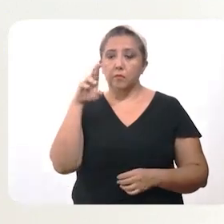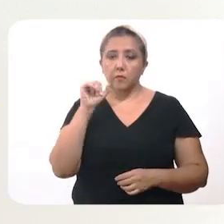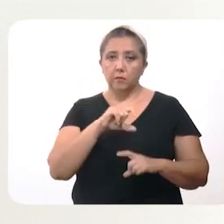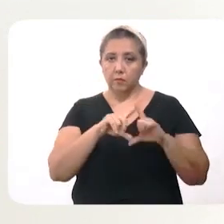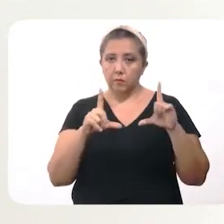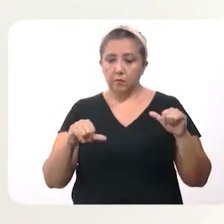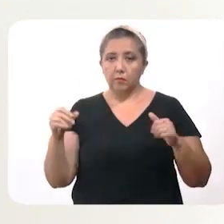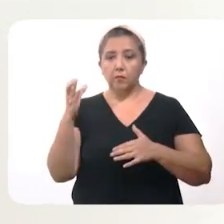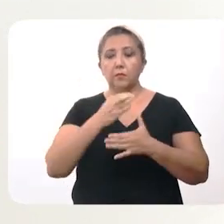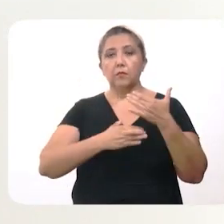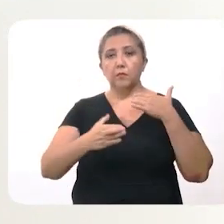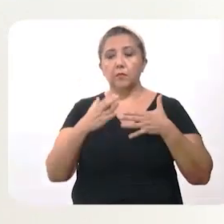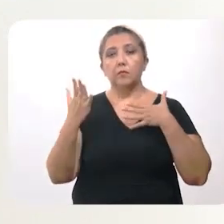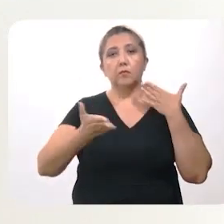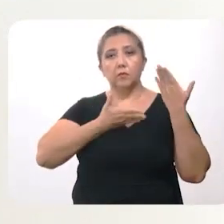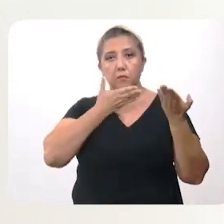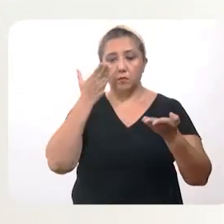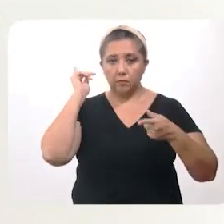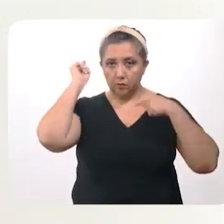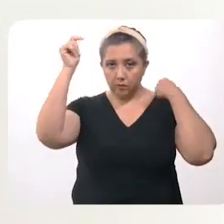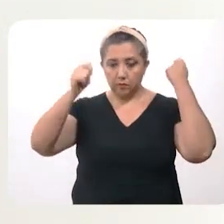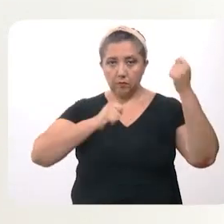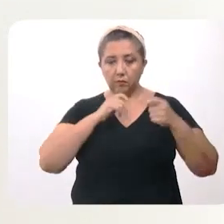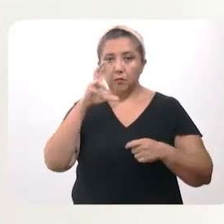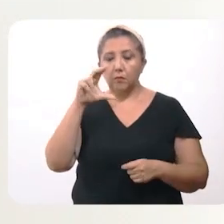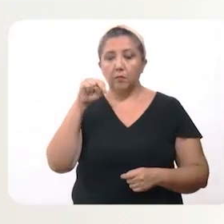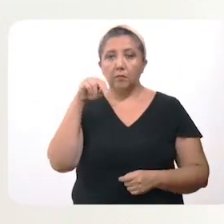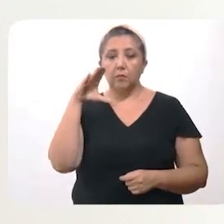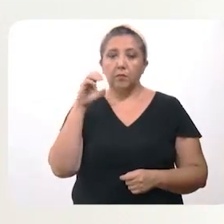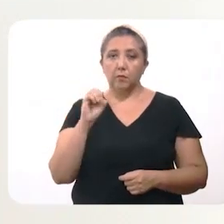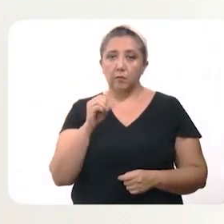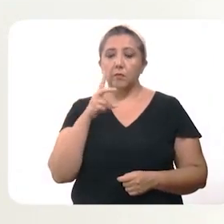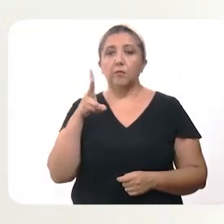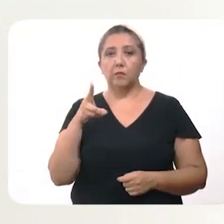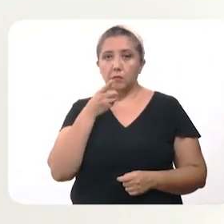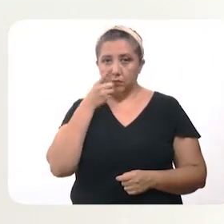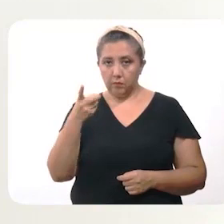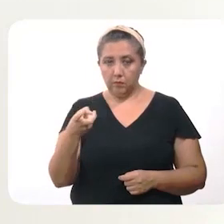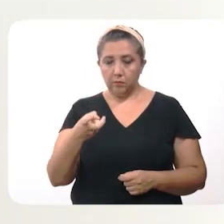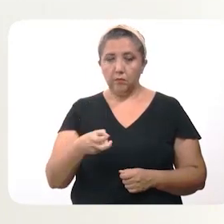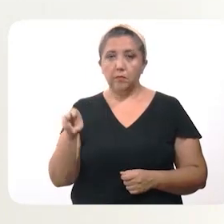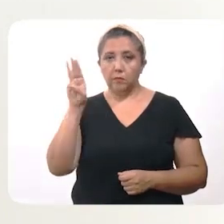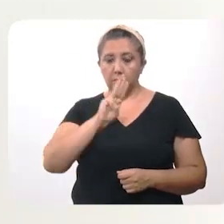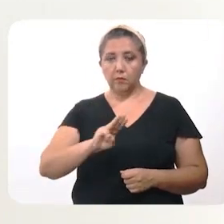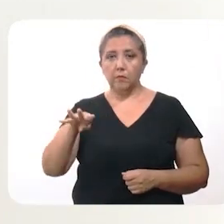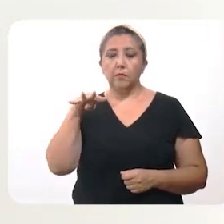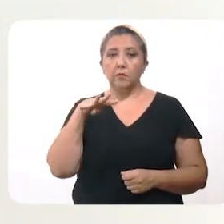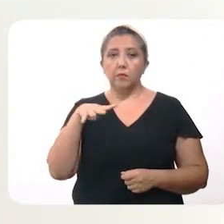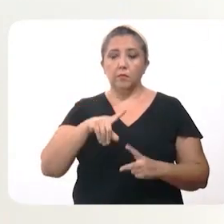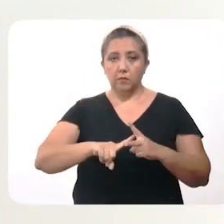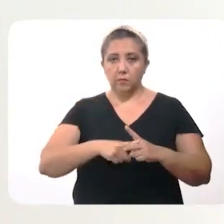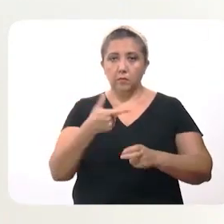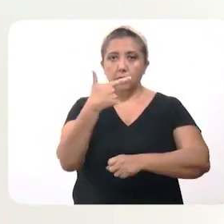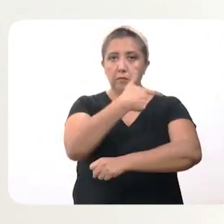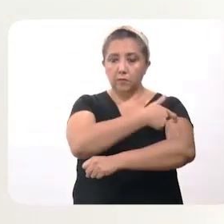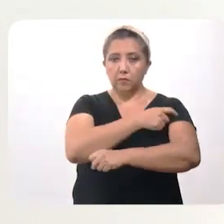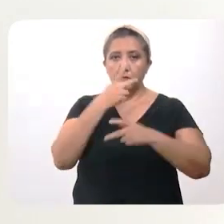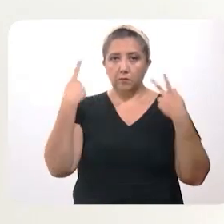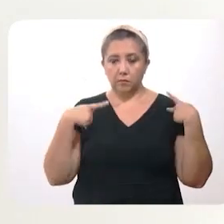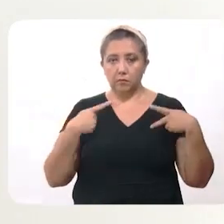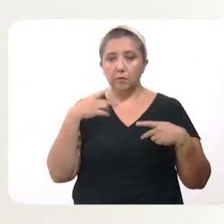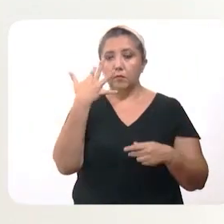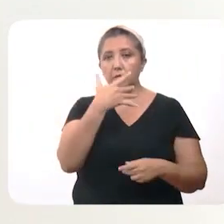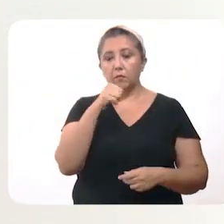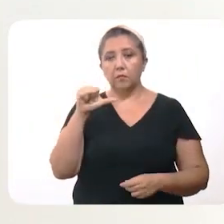Cámara Nacional de Comercio, Servicios y Turismo, Canaco. También en este miércoles 19 inició la vacunación a